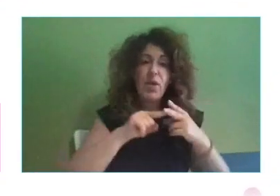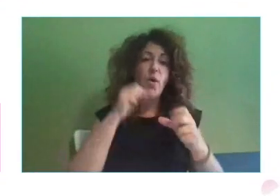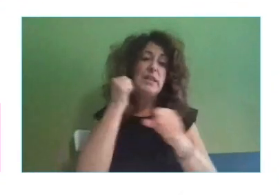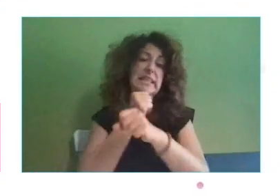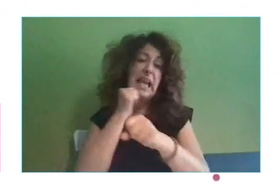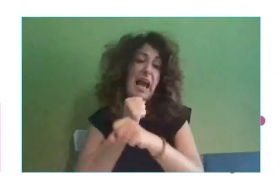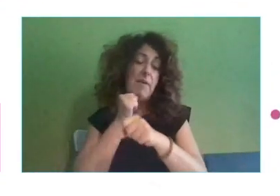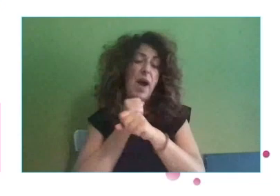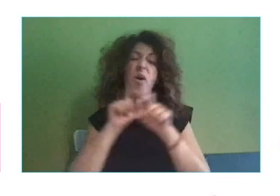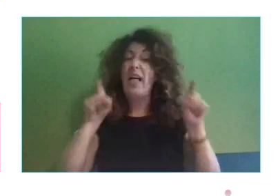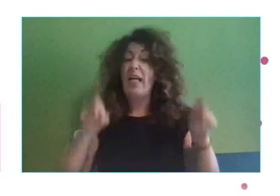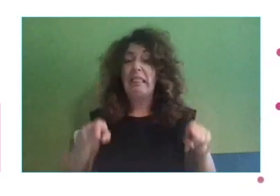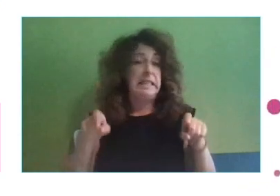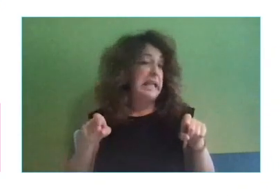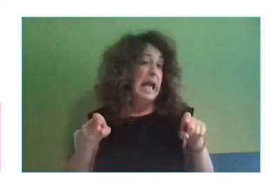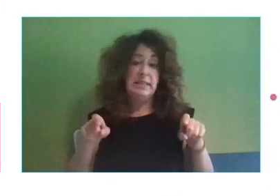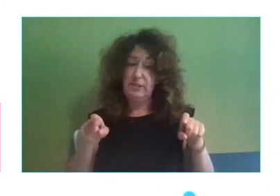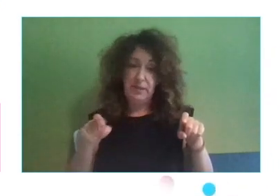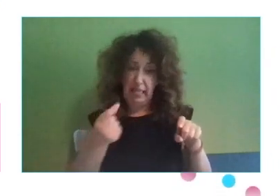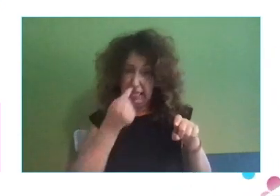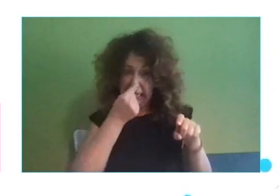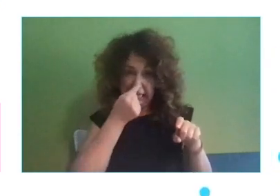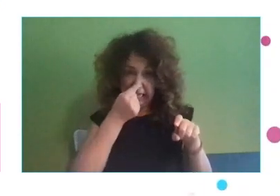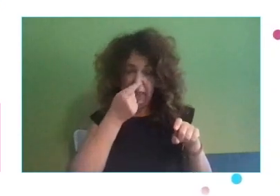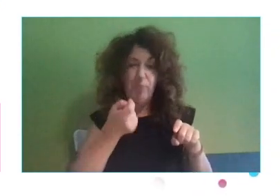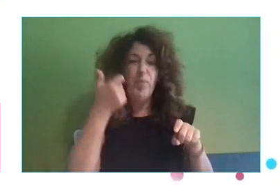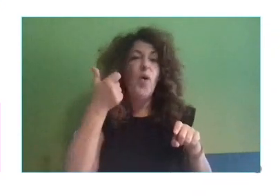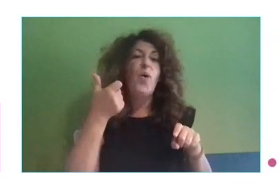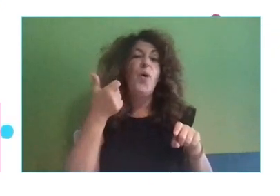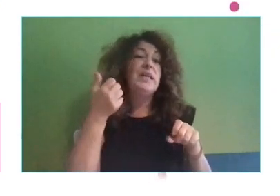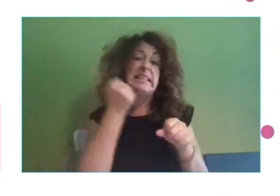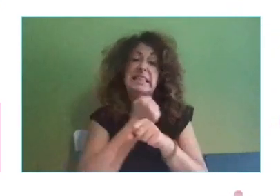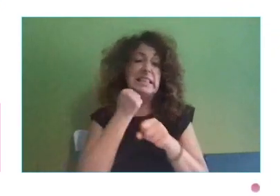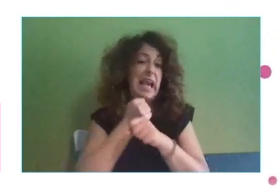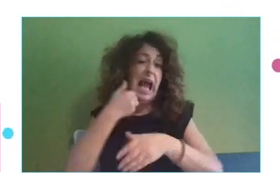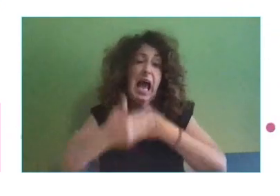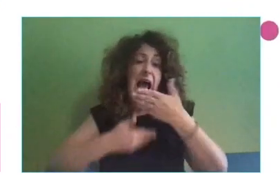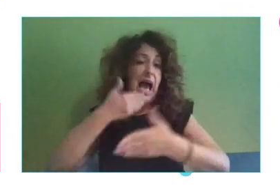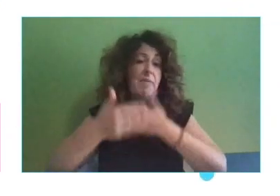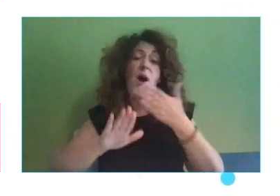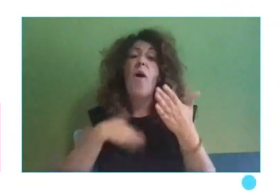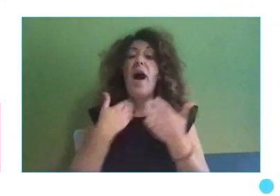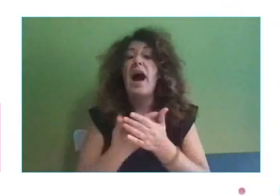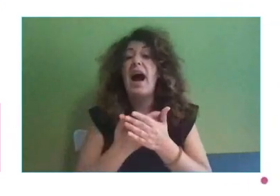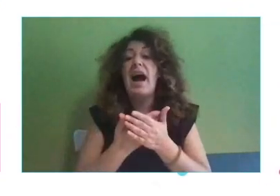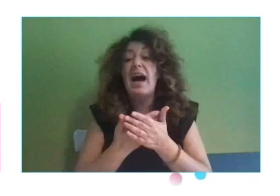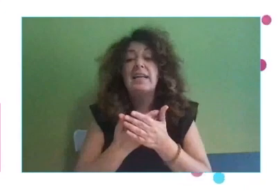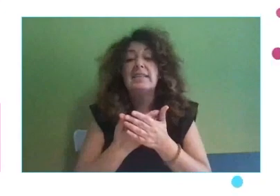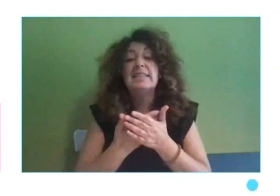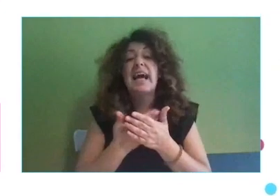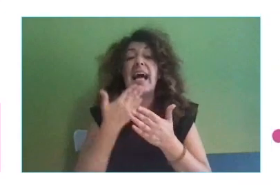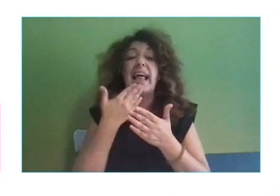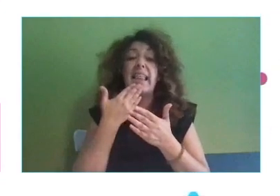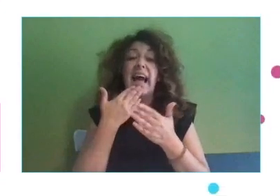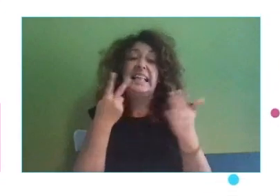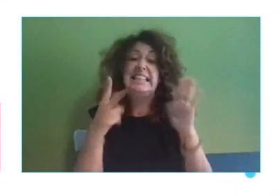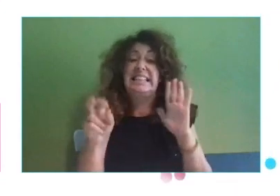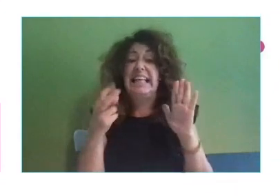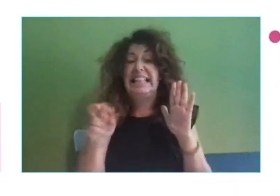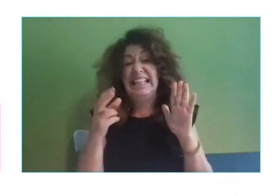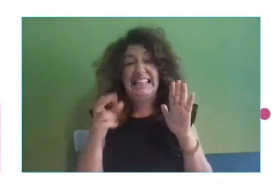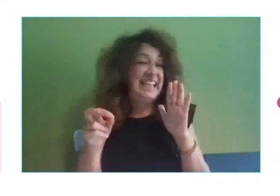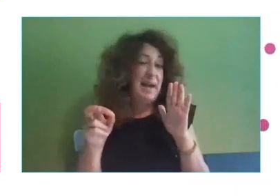Más o menos los que venimos trabajando durante cierto tiempo hasta que no se produce esa frontera de los 70, digamos que nada se pone